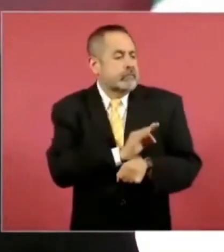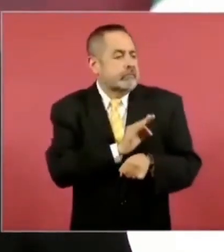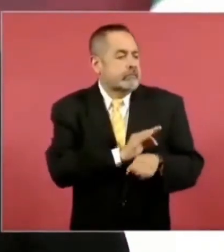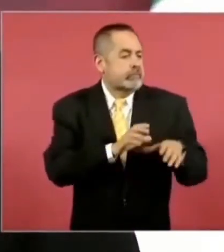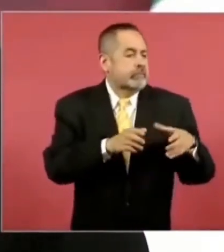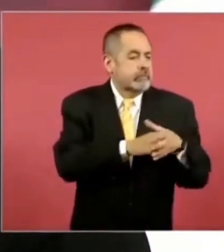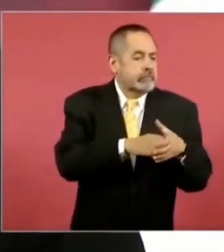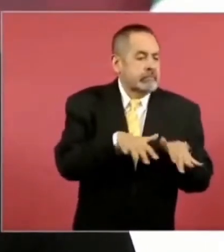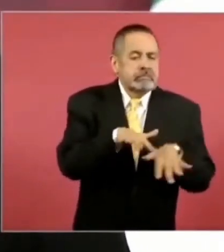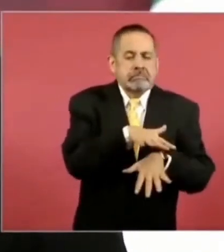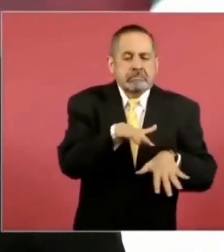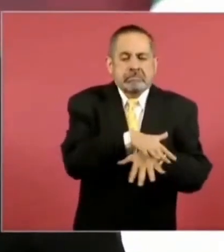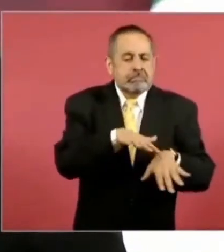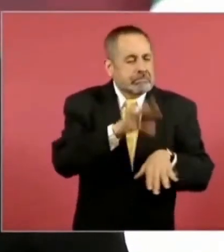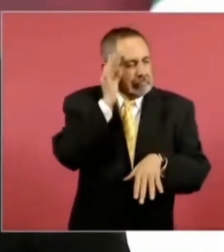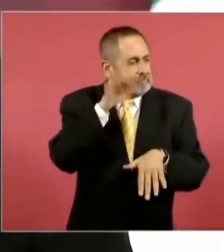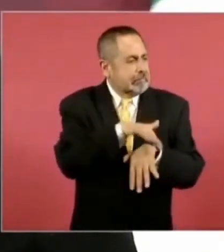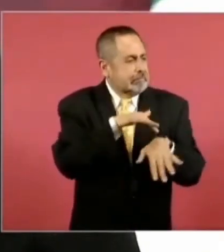marrulleros.